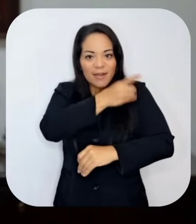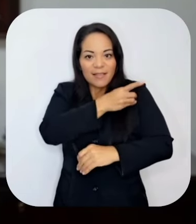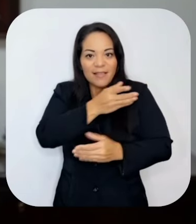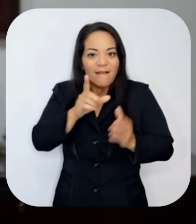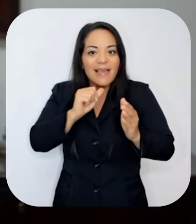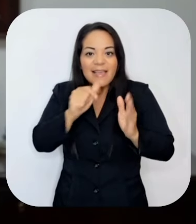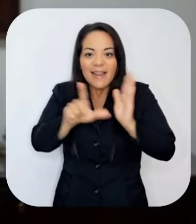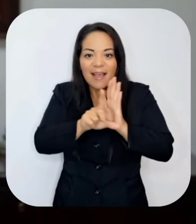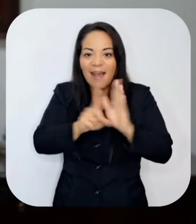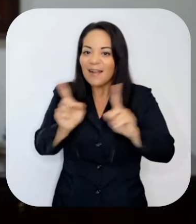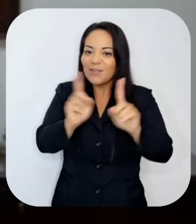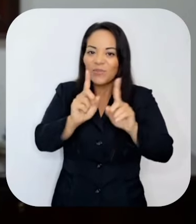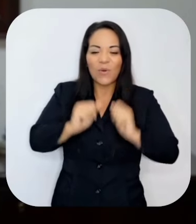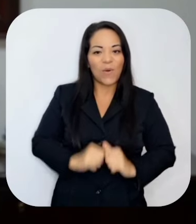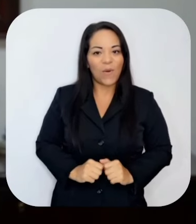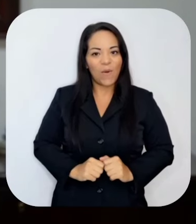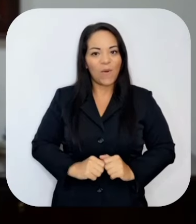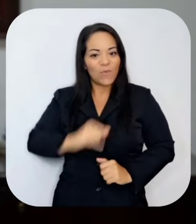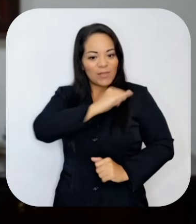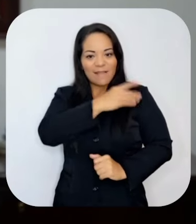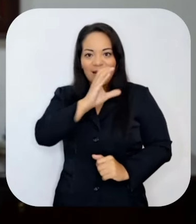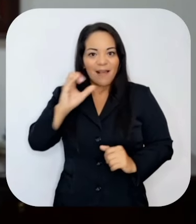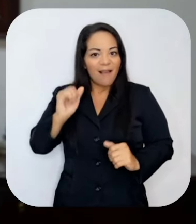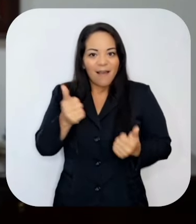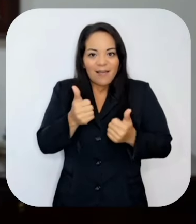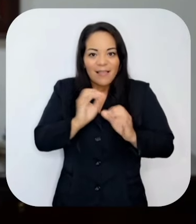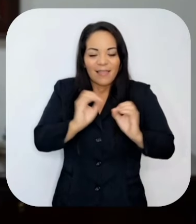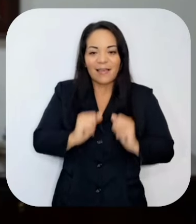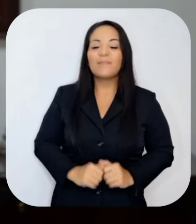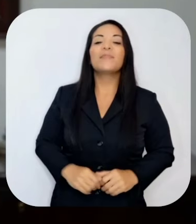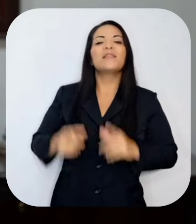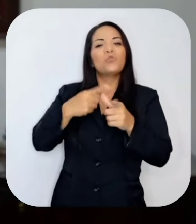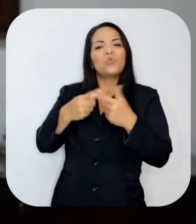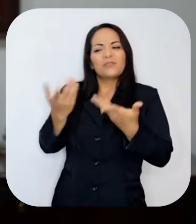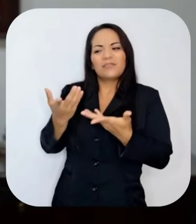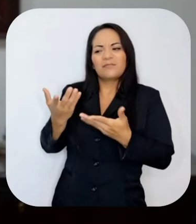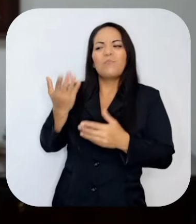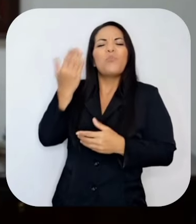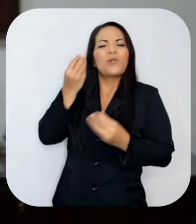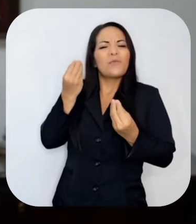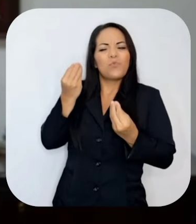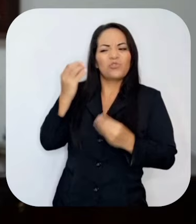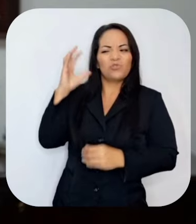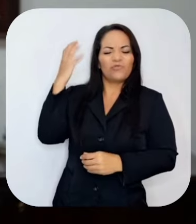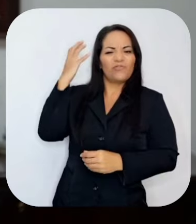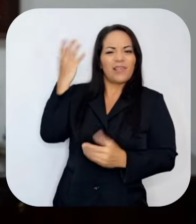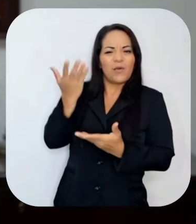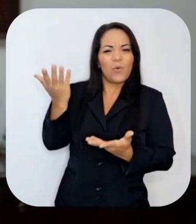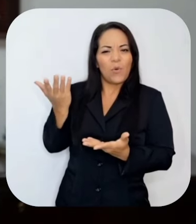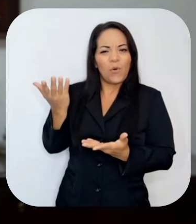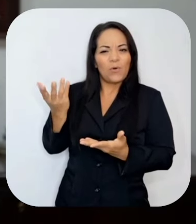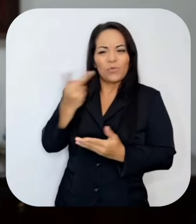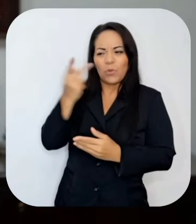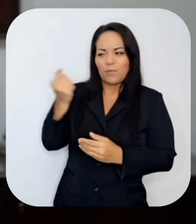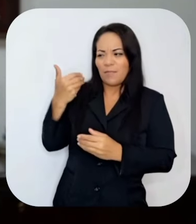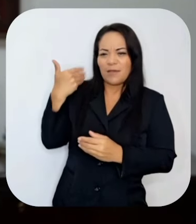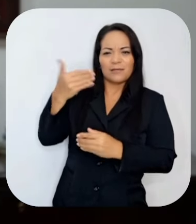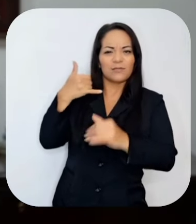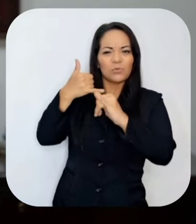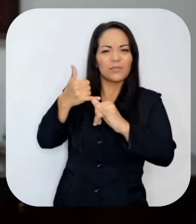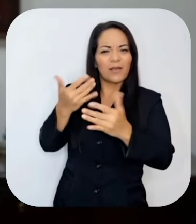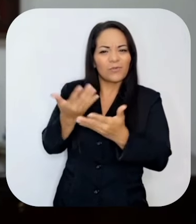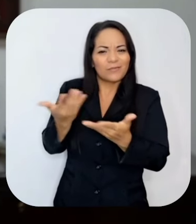la Caja? ¿Por qué tanto show cuando esto no tiene ni dos meses de haberse denunciado? ¿Por qué no